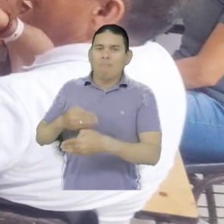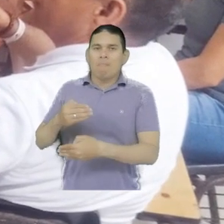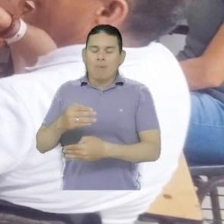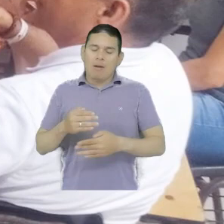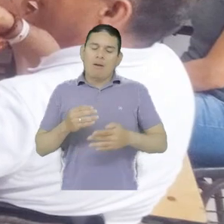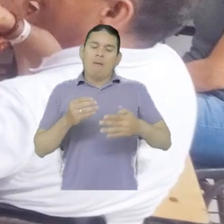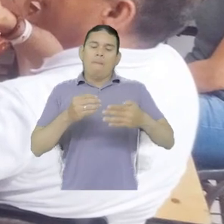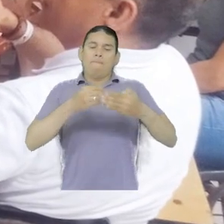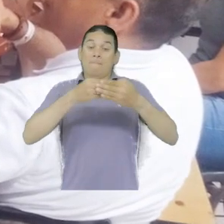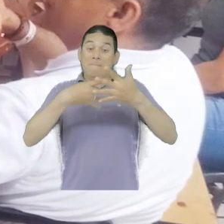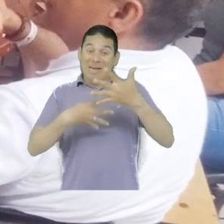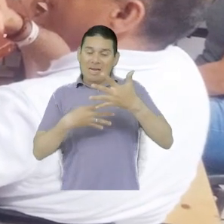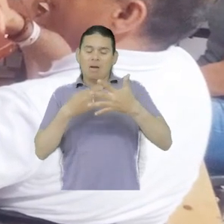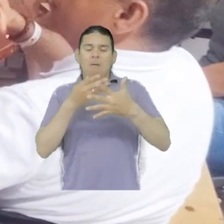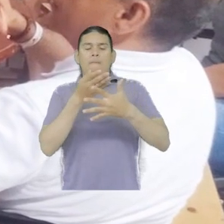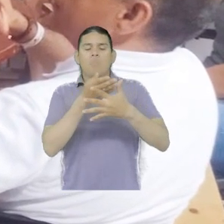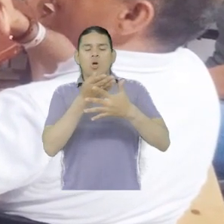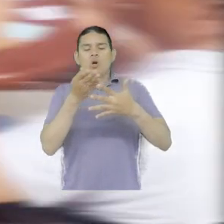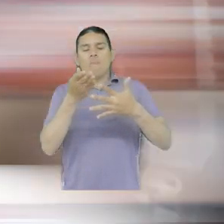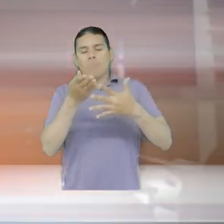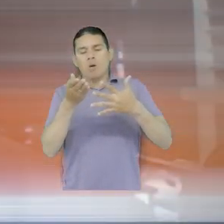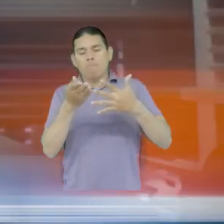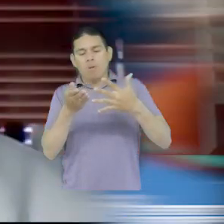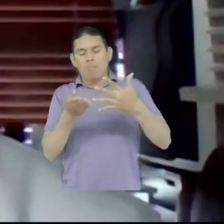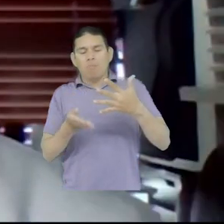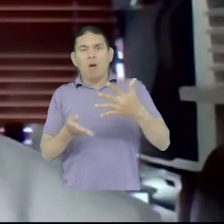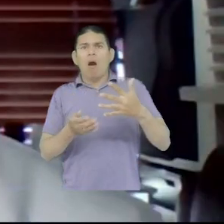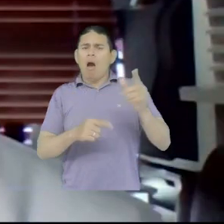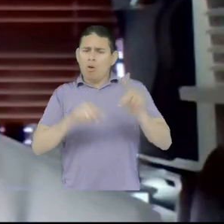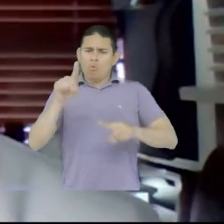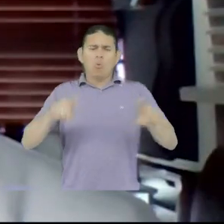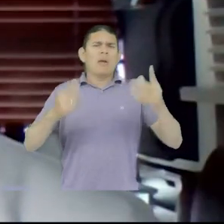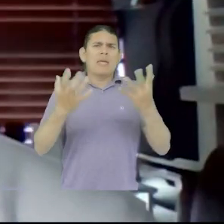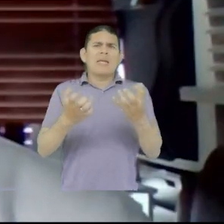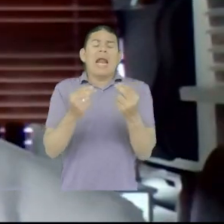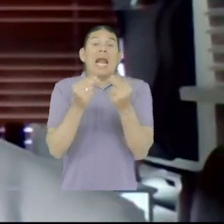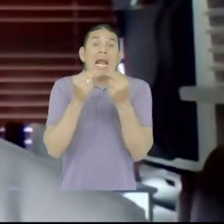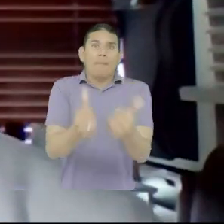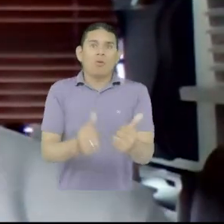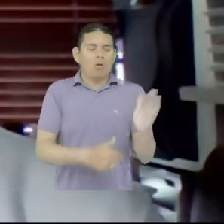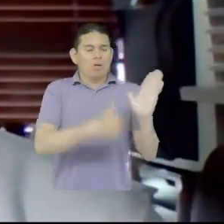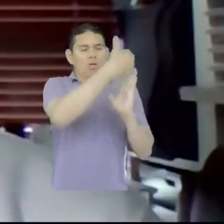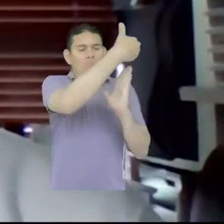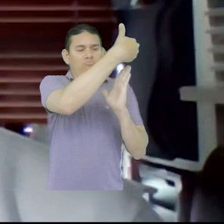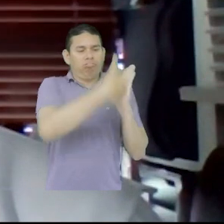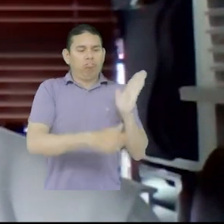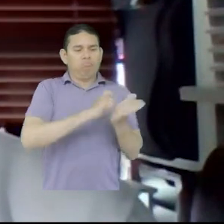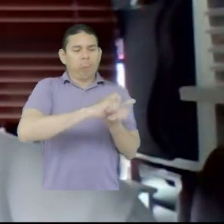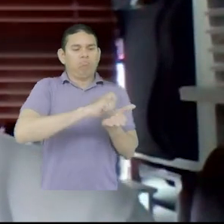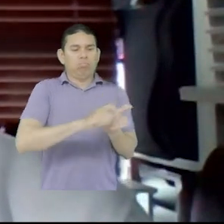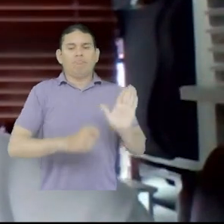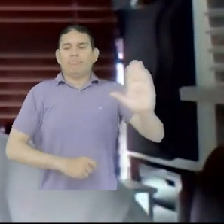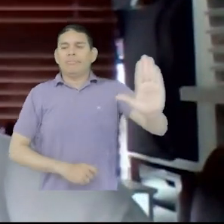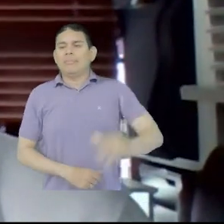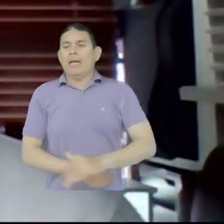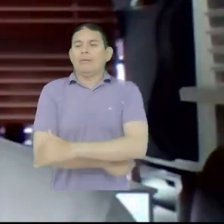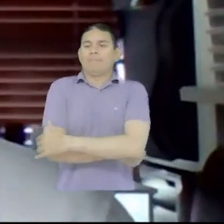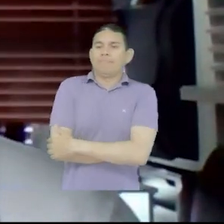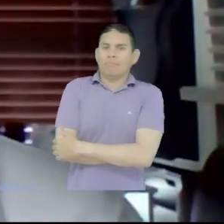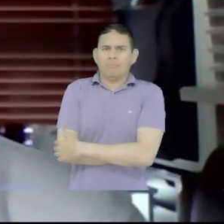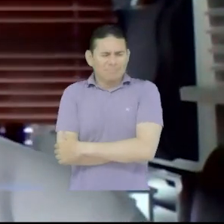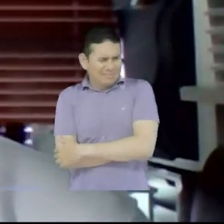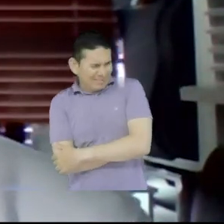se deben dar esos pasos. Entonces, a veces por querer hacerlo rápido, pues lo hacemos mal. Entonces, esta